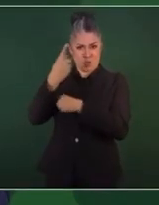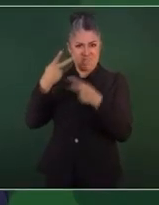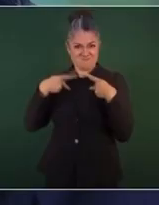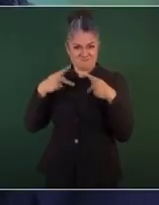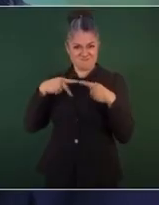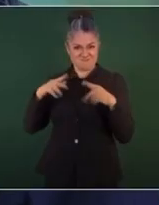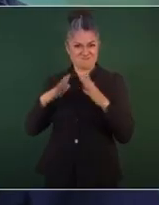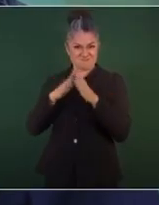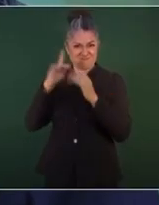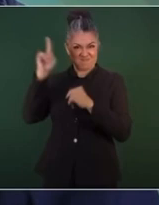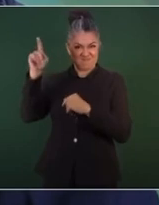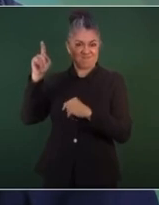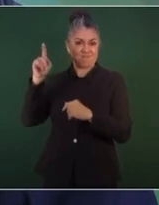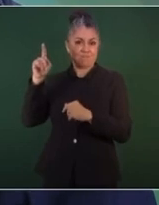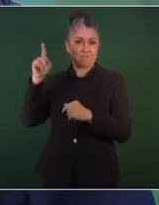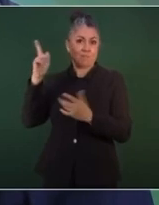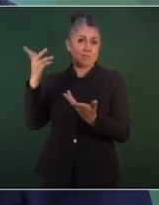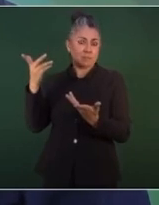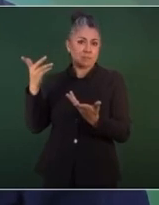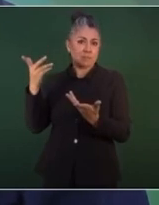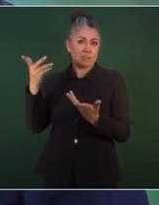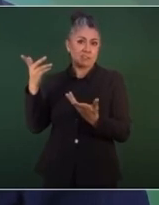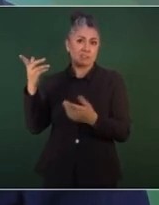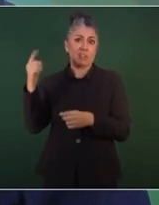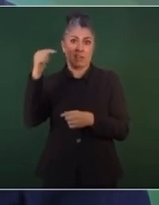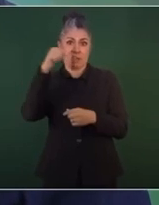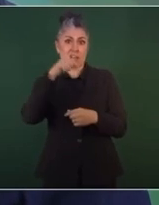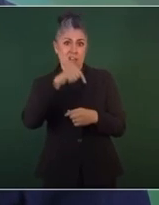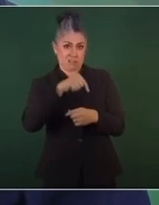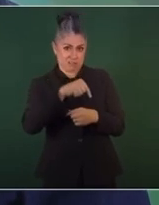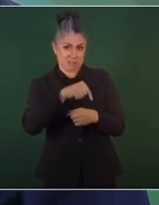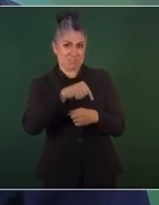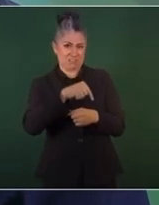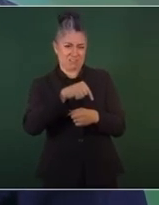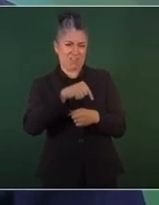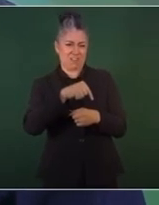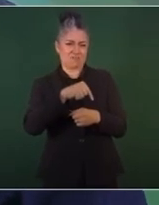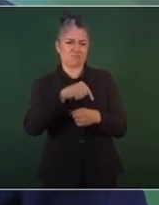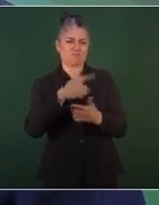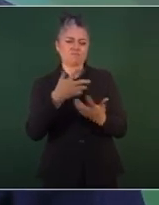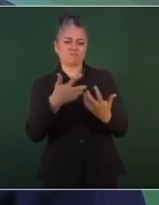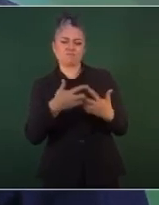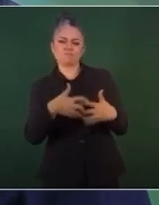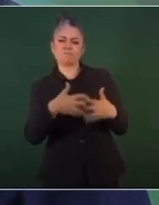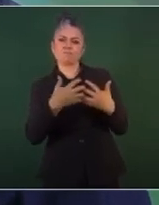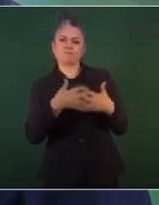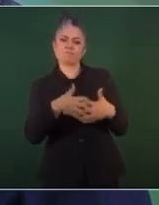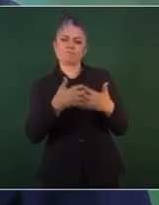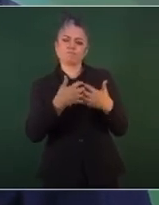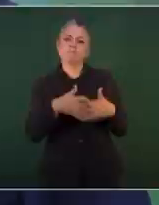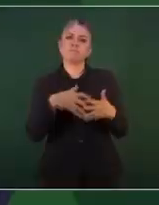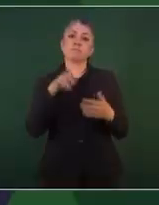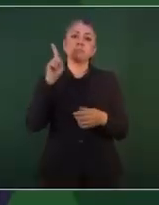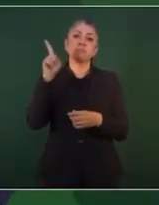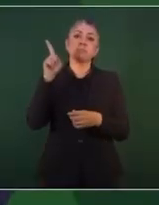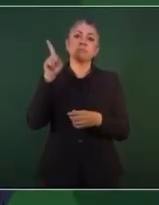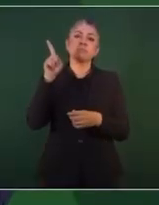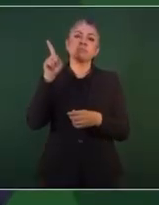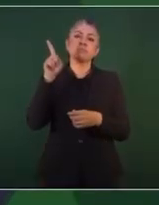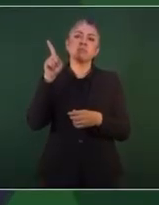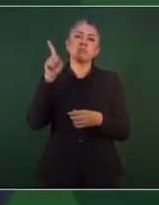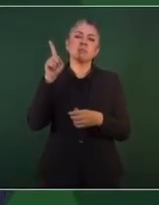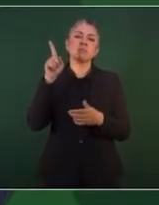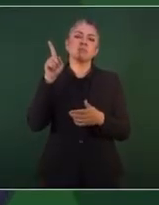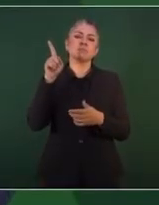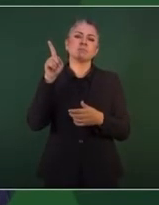la fabricación del delito